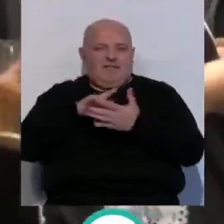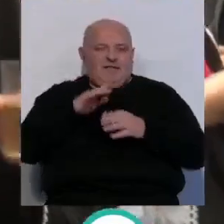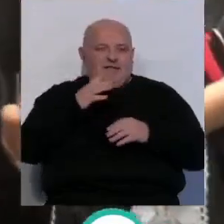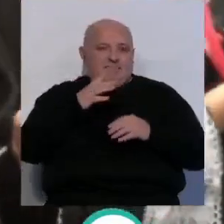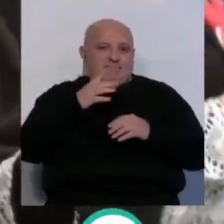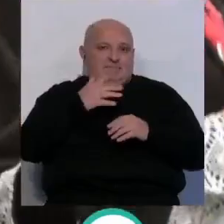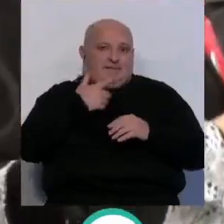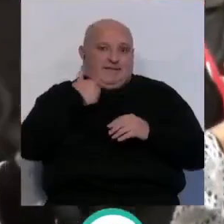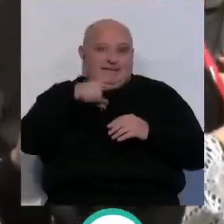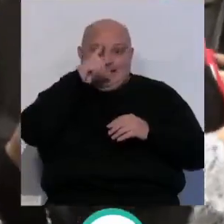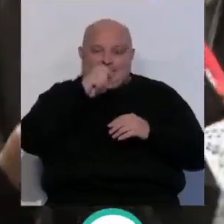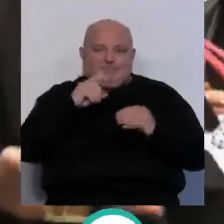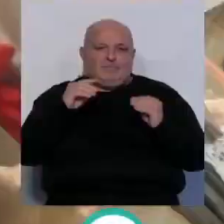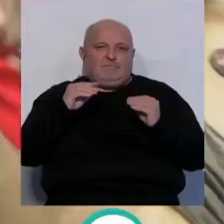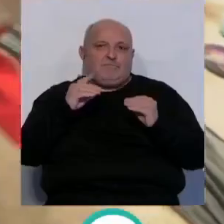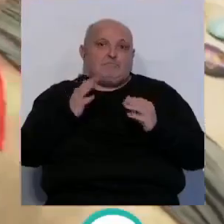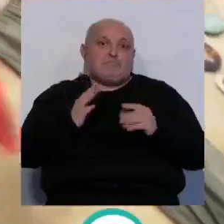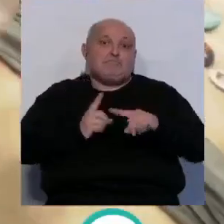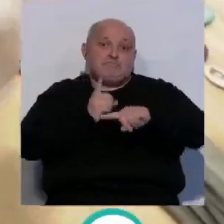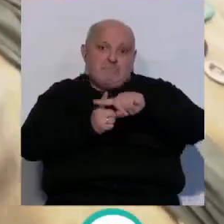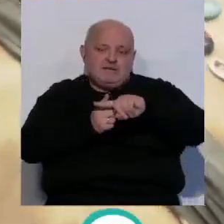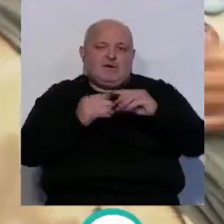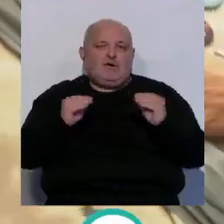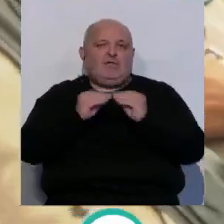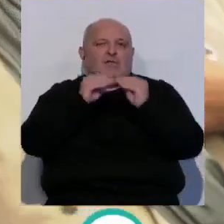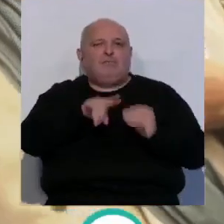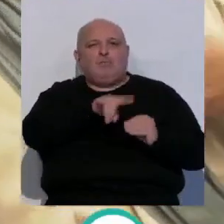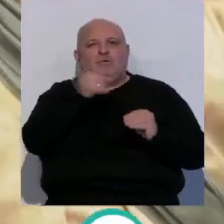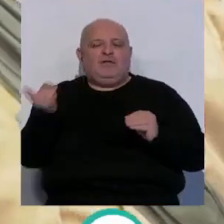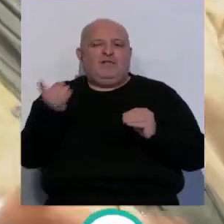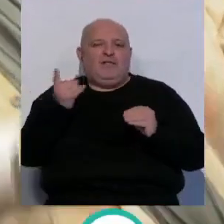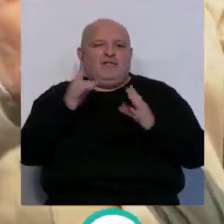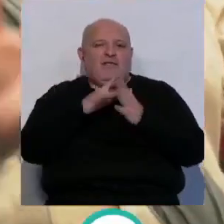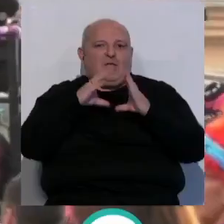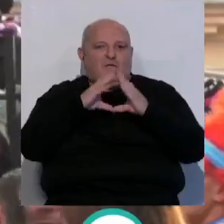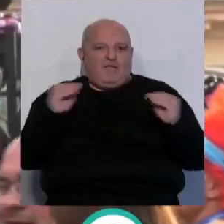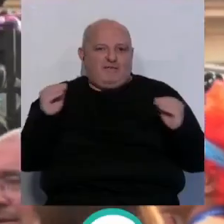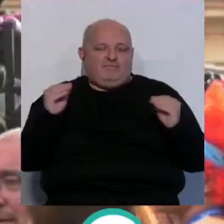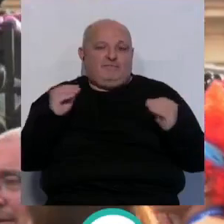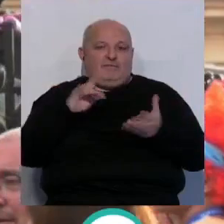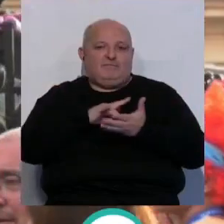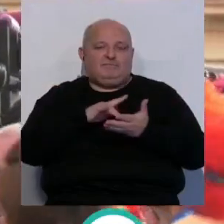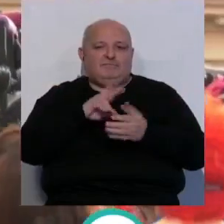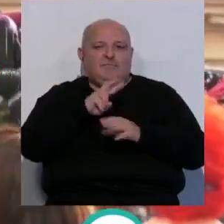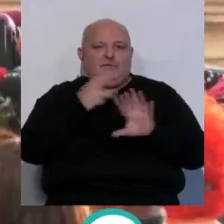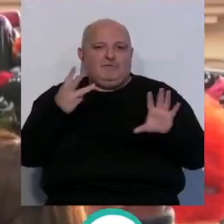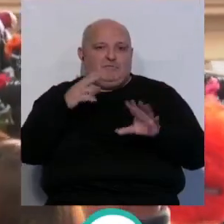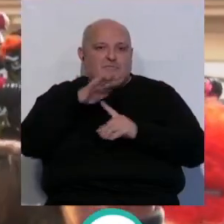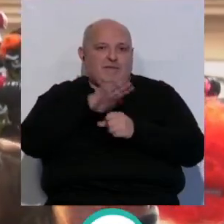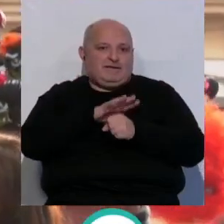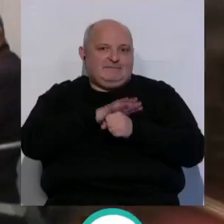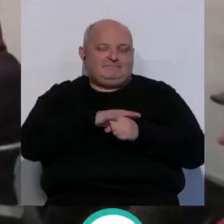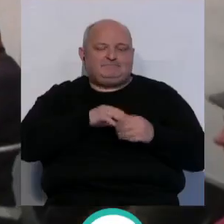que además este año se verá prolongado al coincidir con el puente festivo del Día de Andalucía el próximo martes.